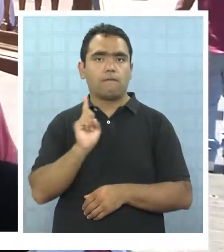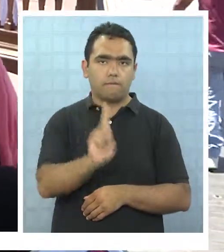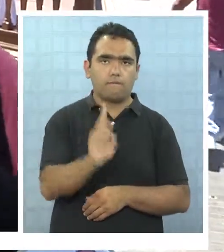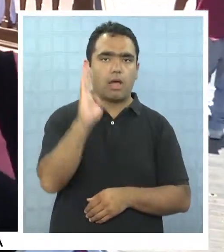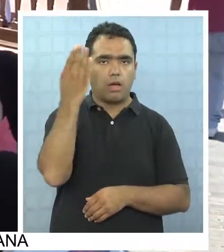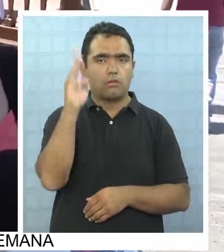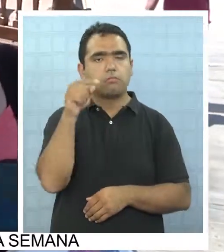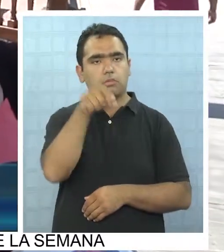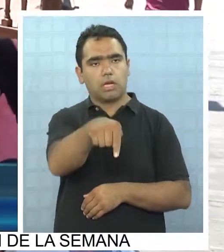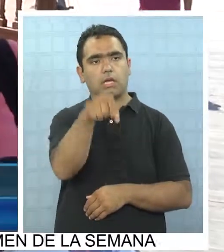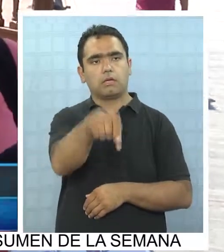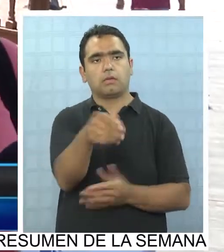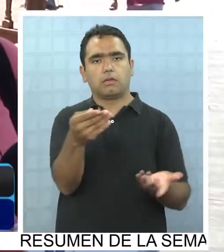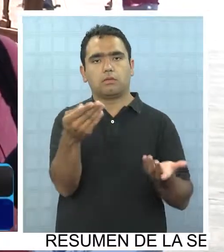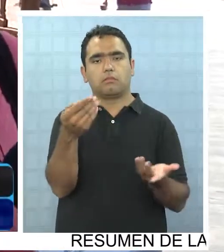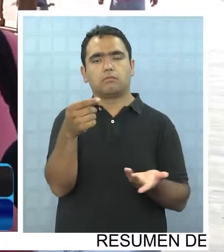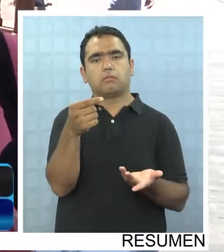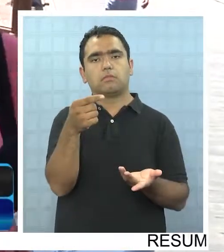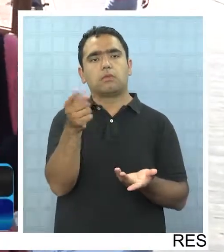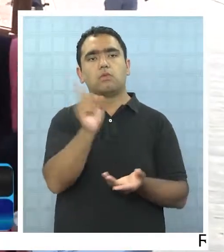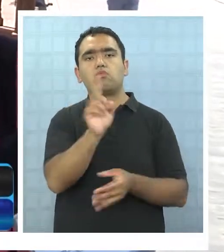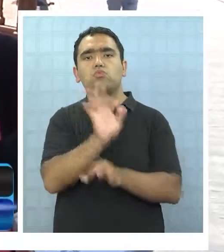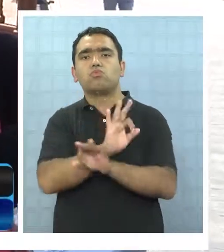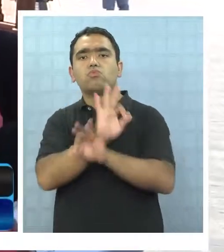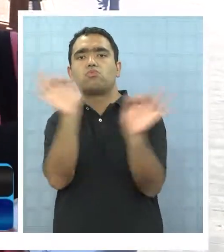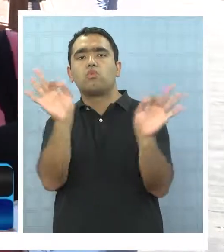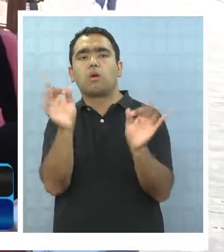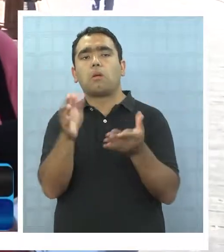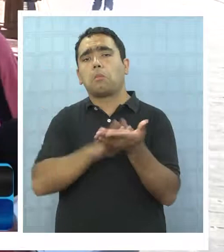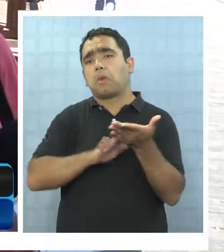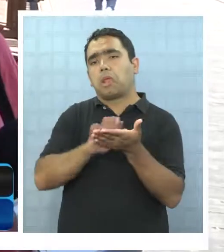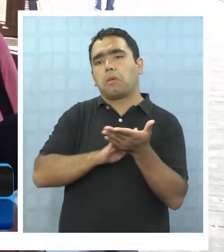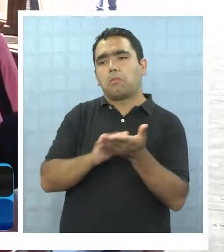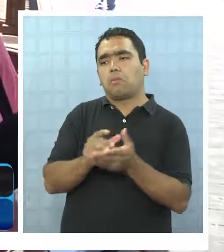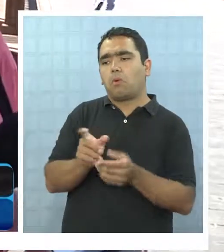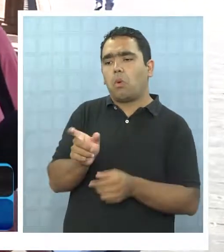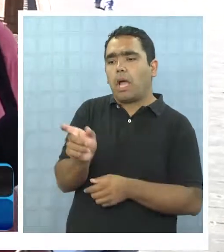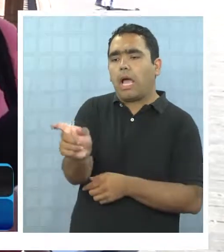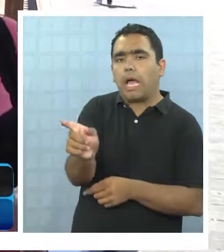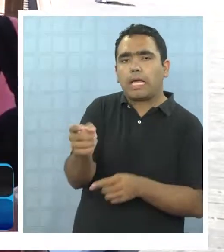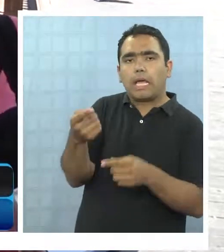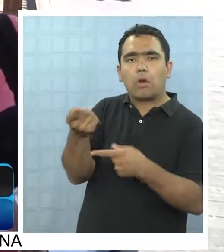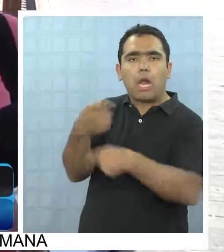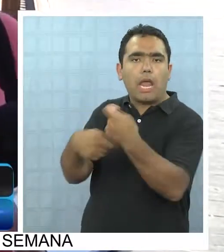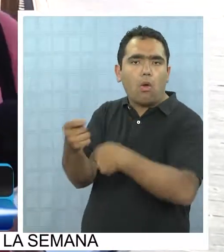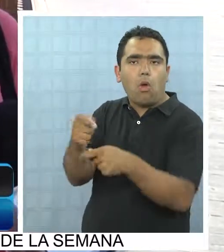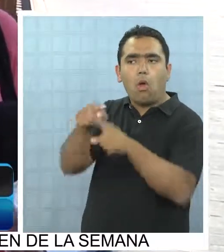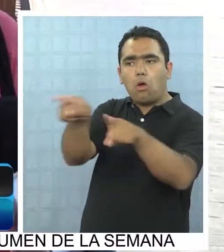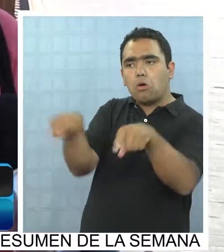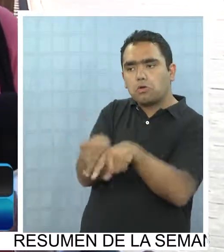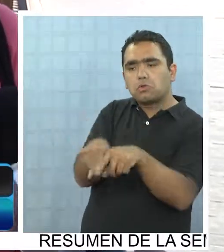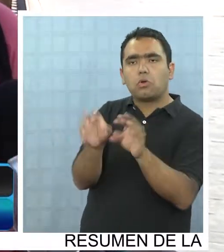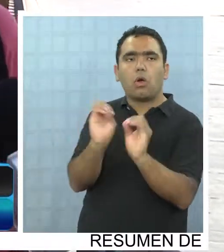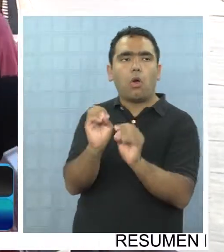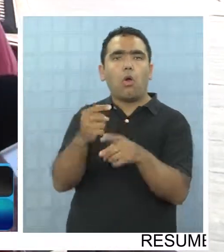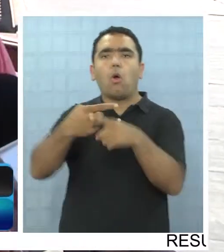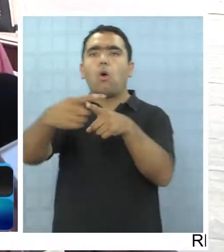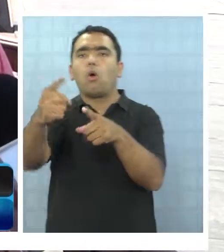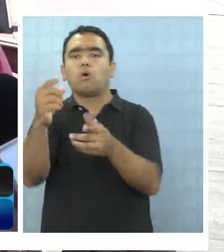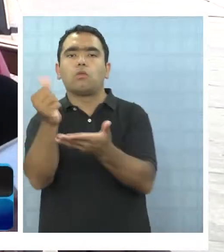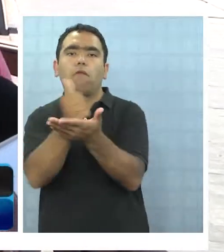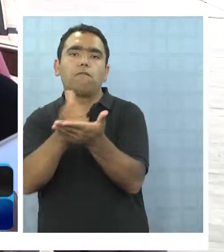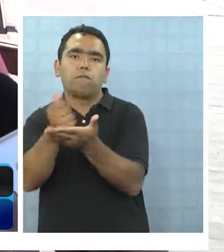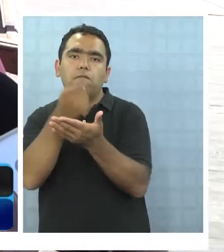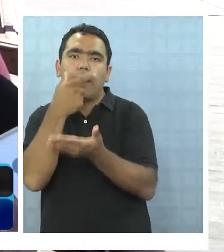Por eso es que vengo al banco, siempre vengo a los cajeros del banco, nunca a los cajeros por letud de negocio